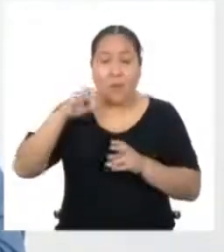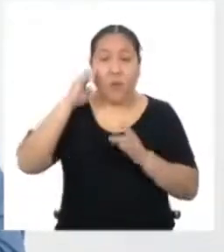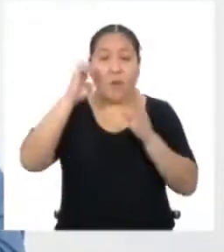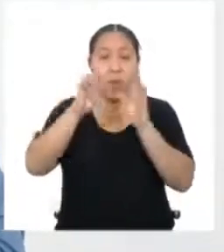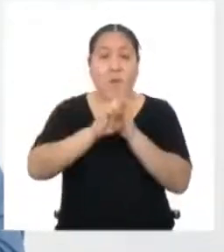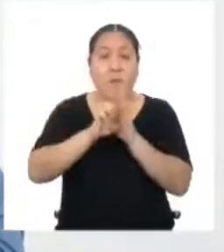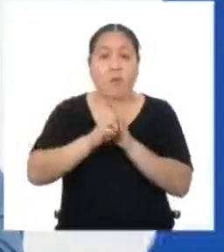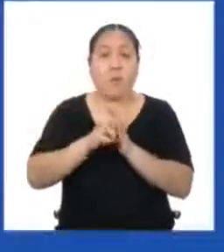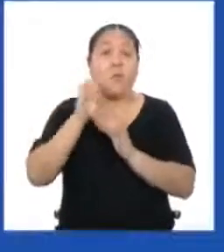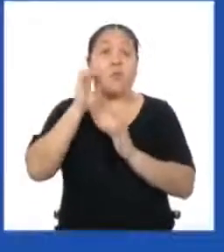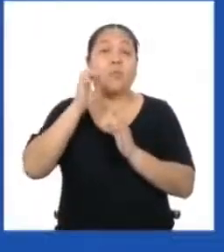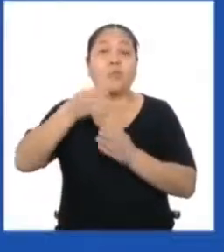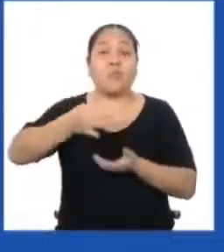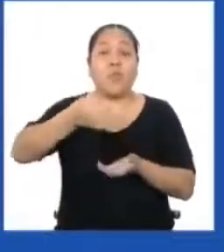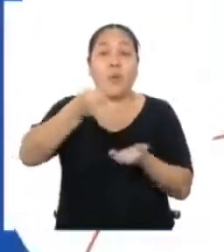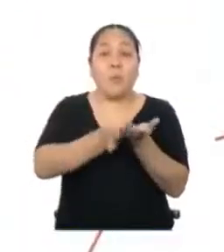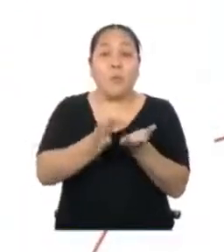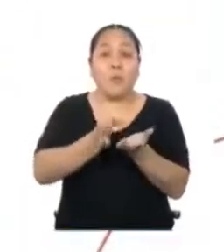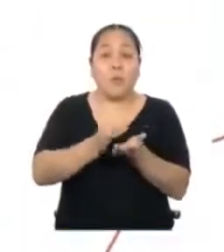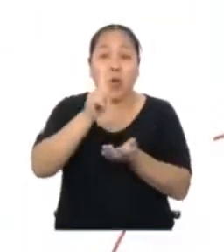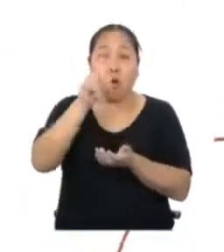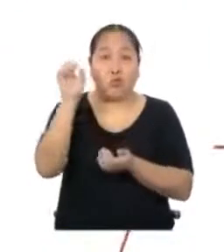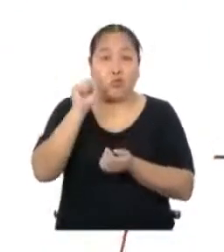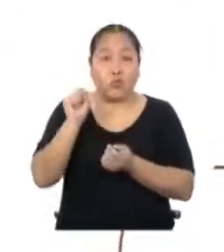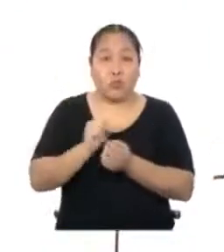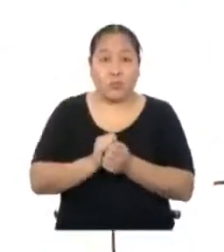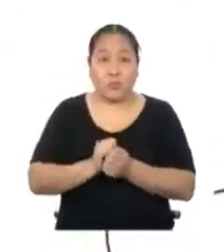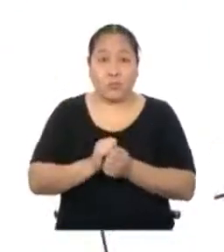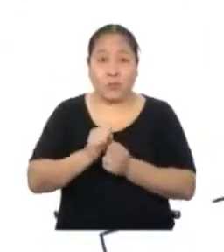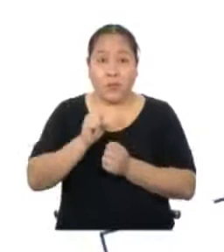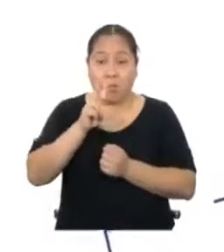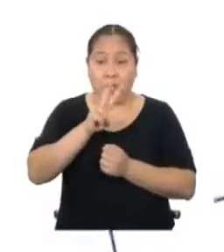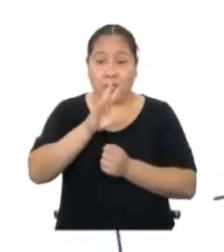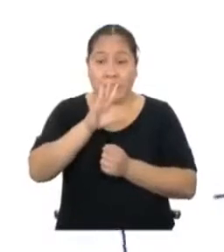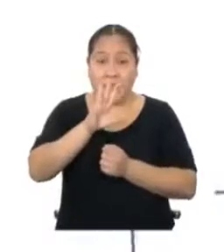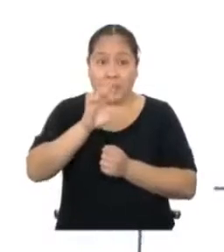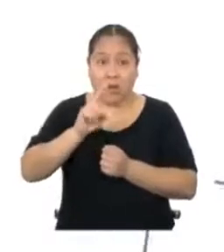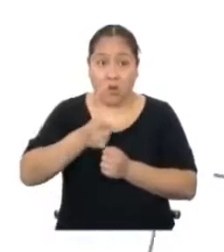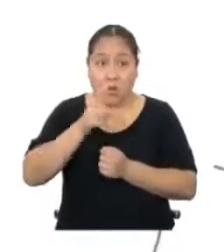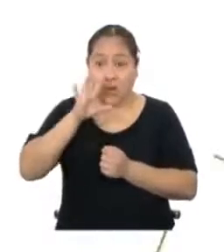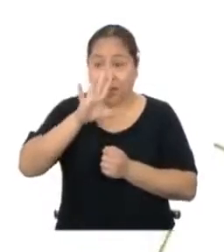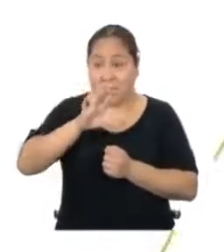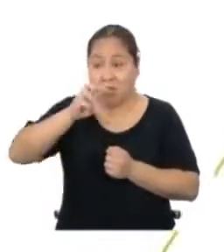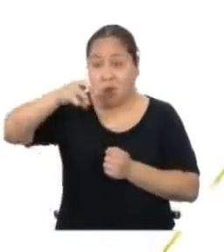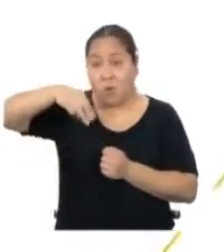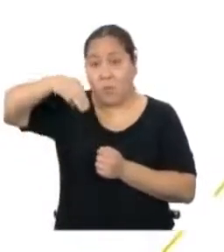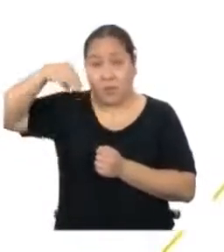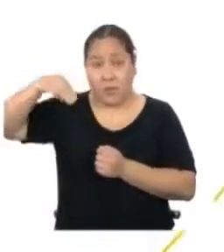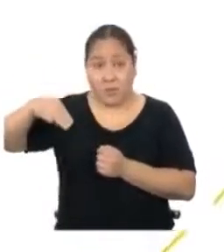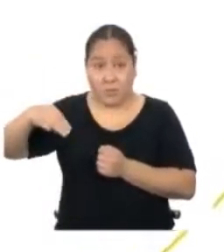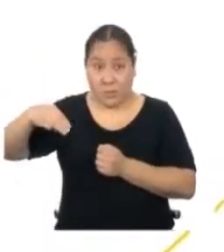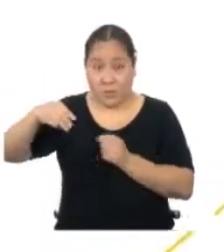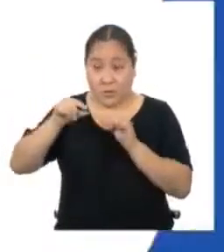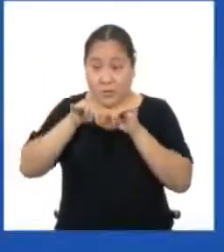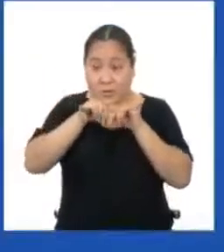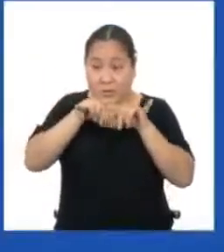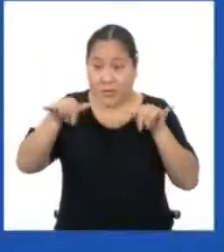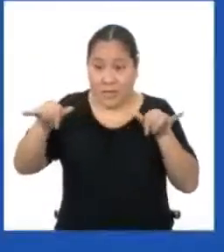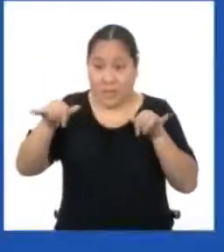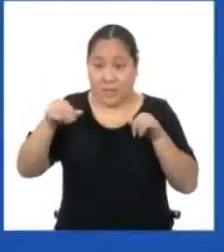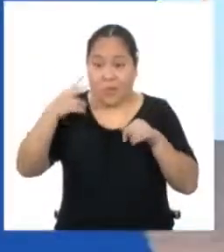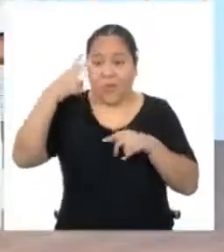una moneda de un sol Tiene 25,5 milímetros de diámetro Ahora calculemos su